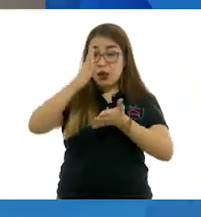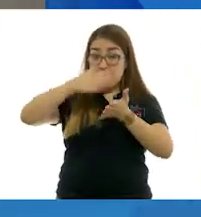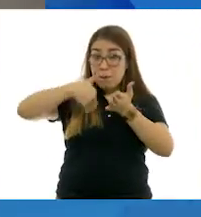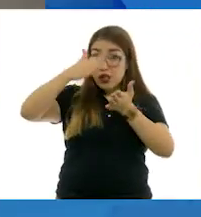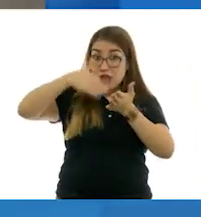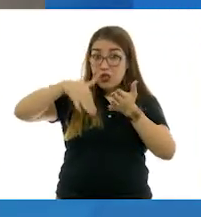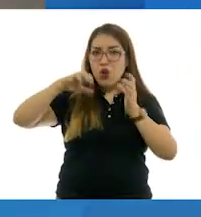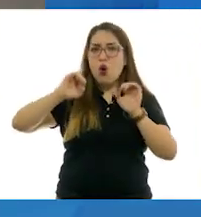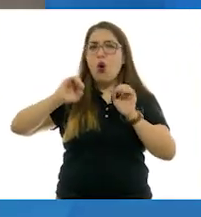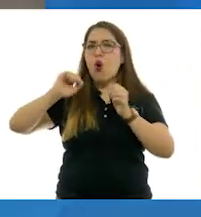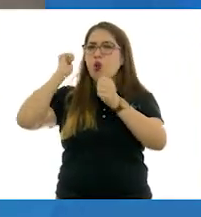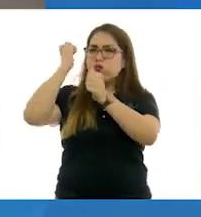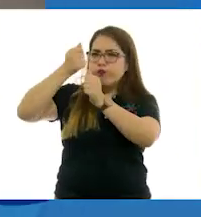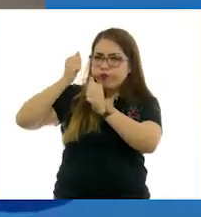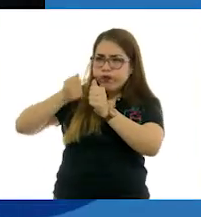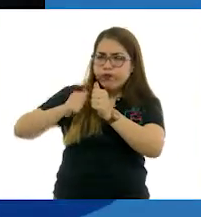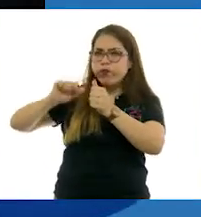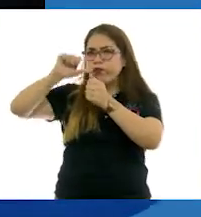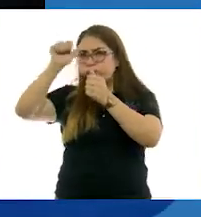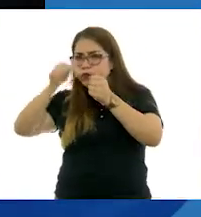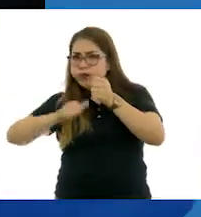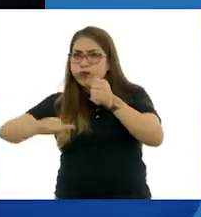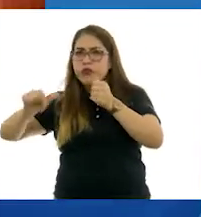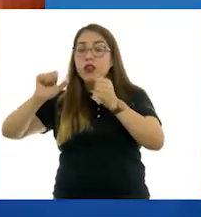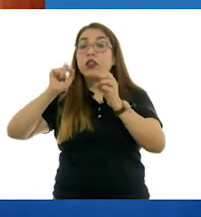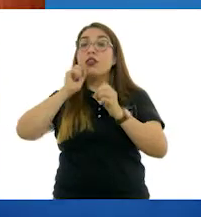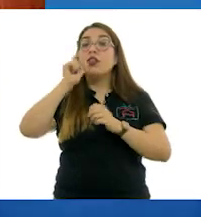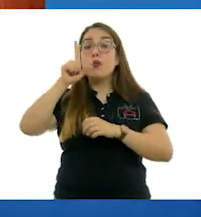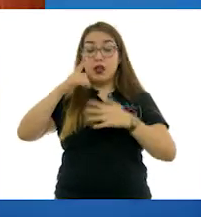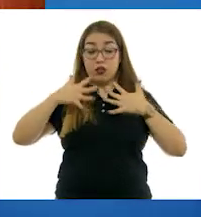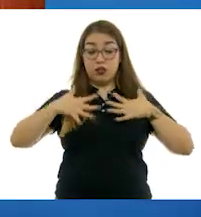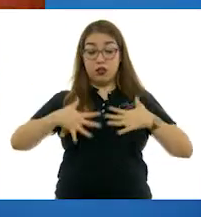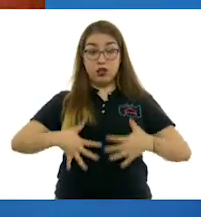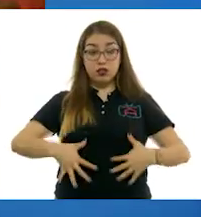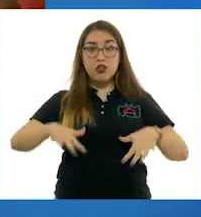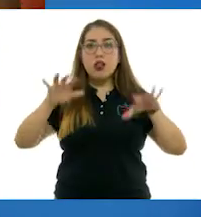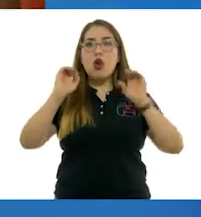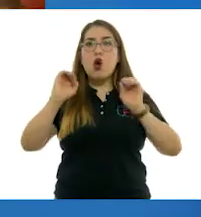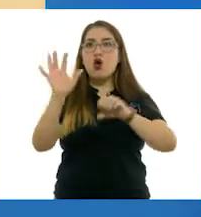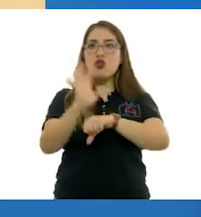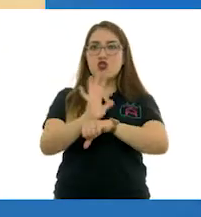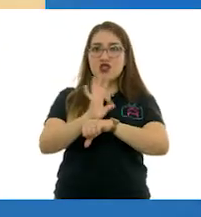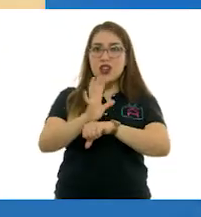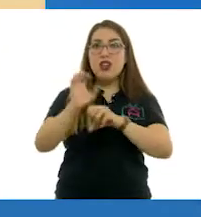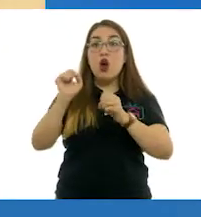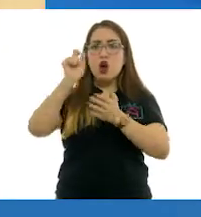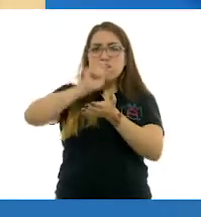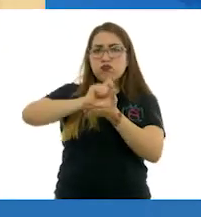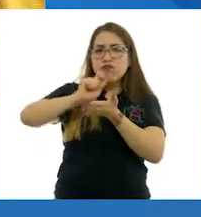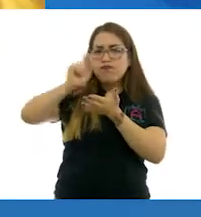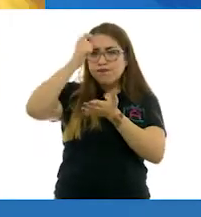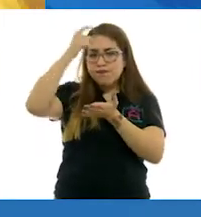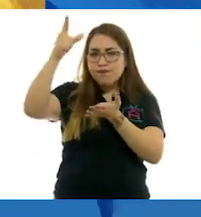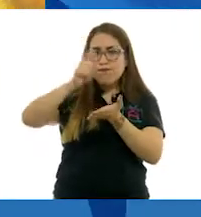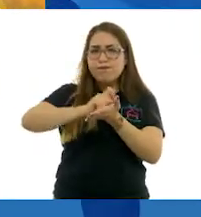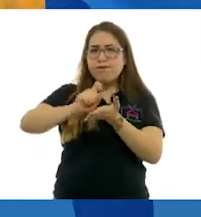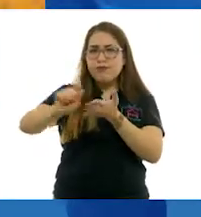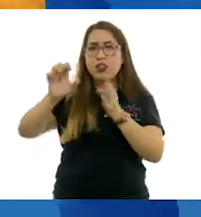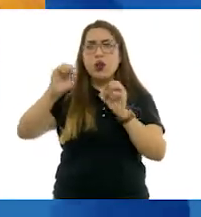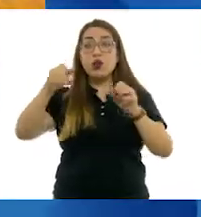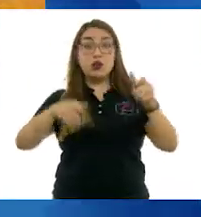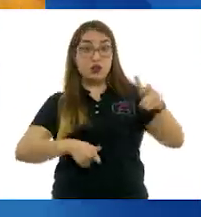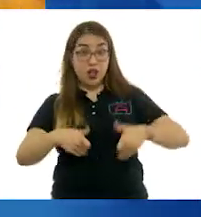pero también escultura, textiles, cine, su literatura, teatro. Todas